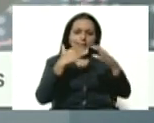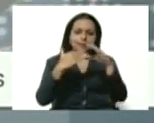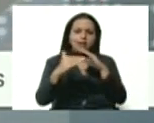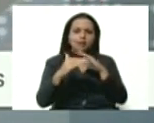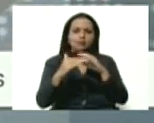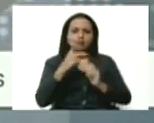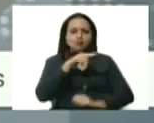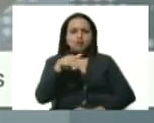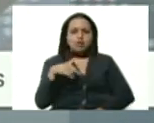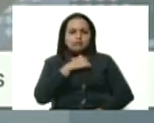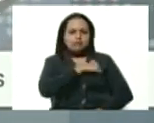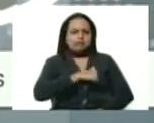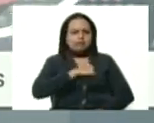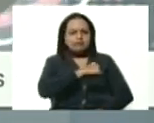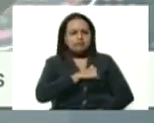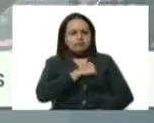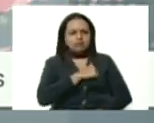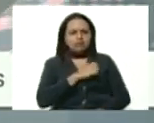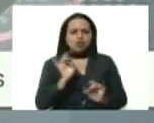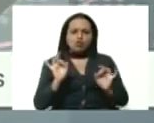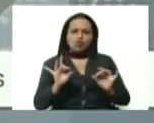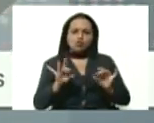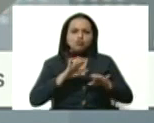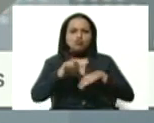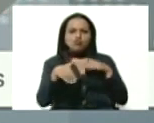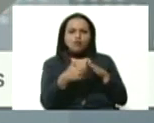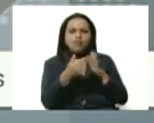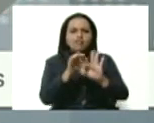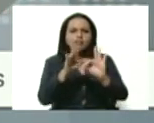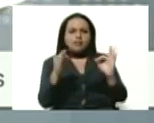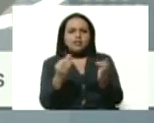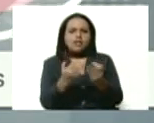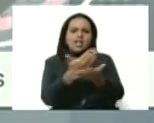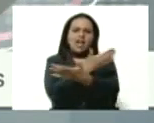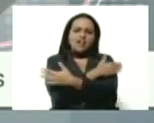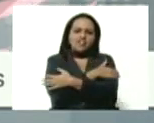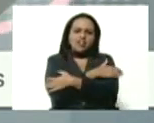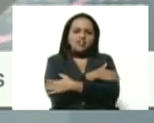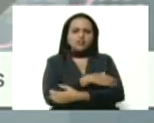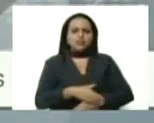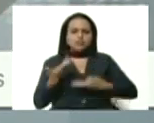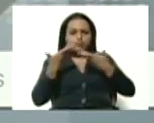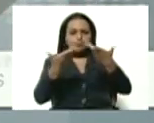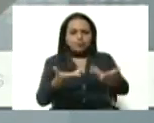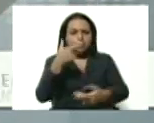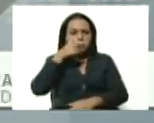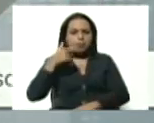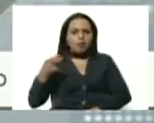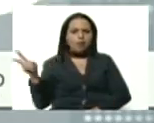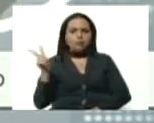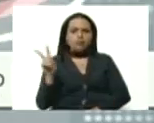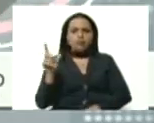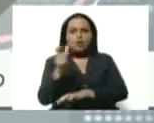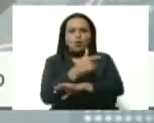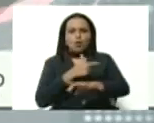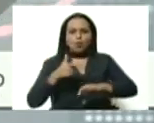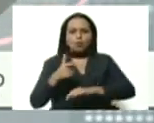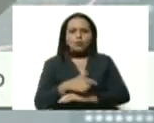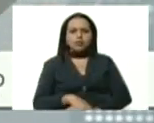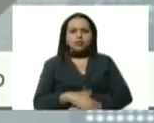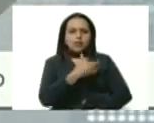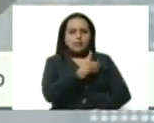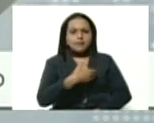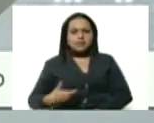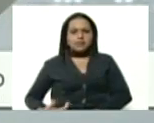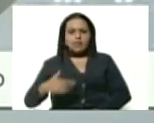condolencias a todos los familiares y el abrazo de todo el pueblo de Venezuela, del gobierno bolivariano, del presidente